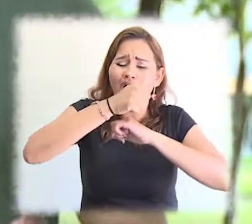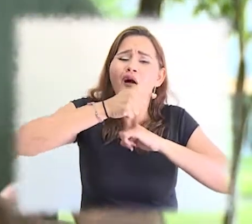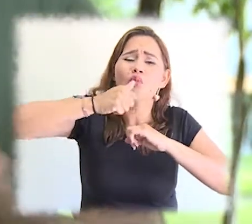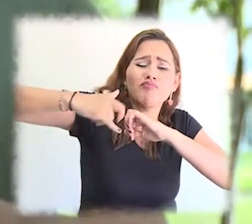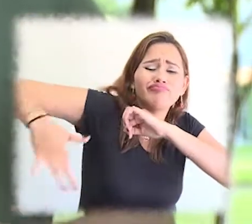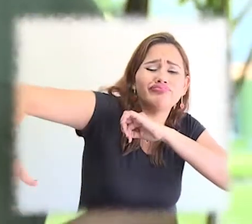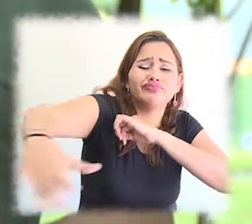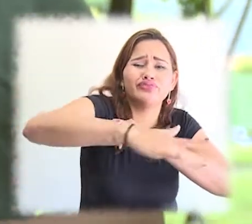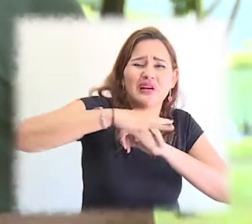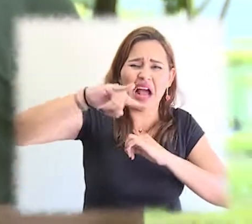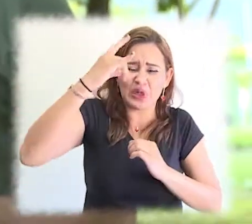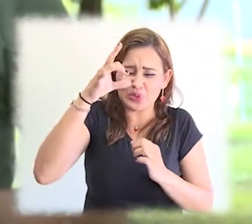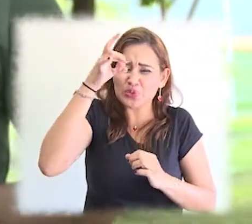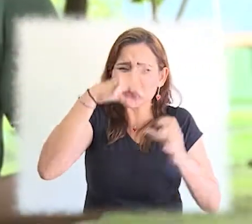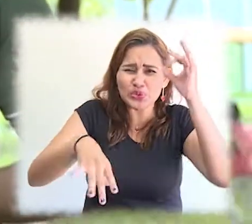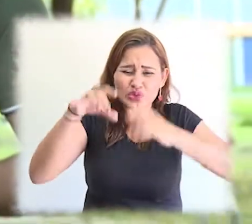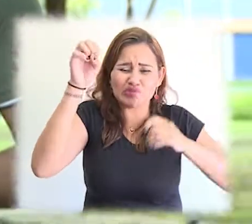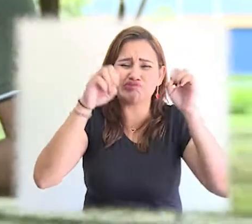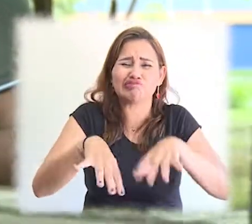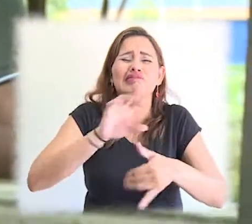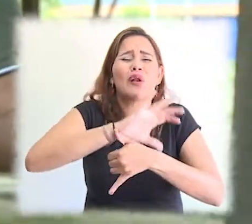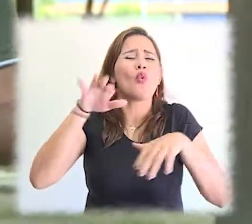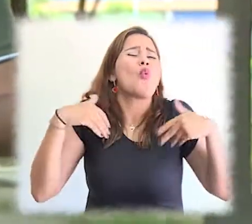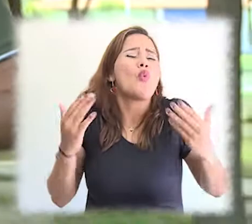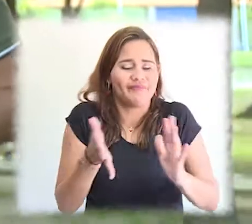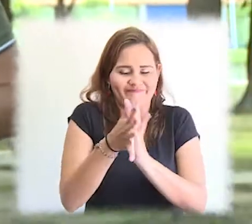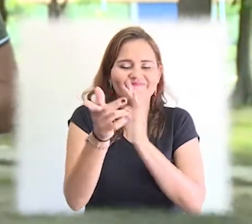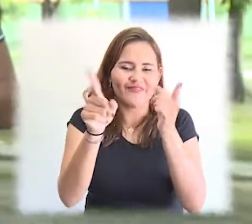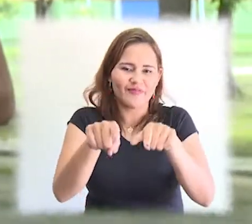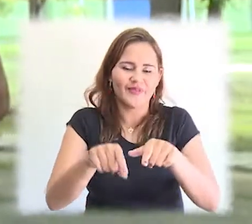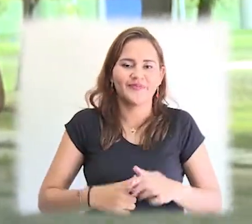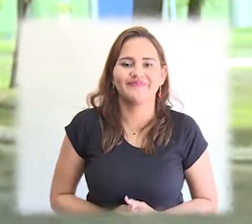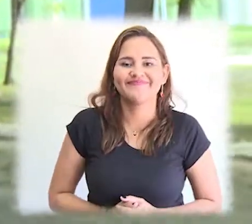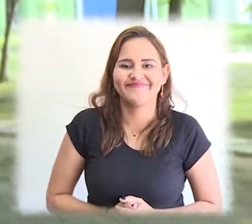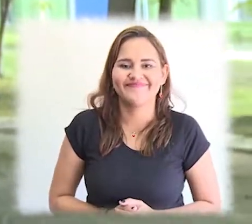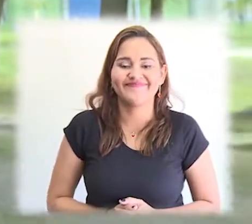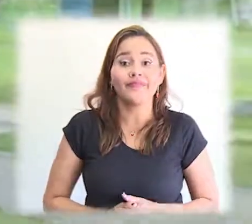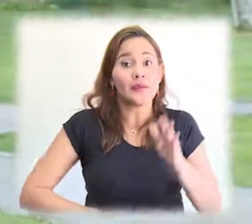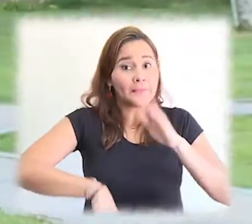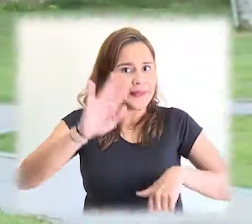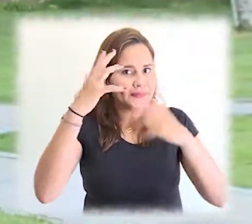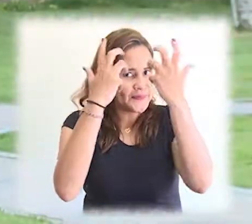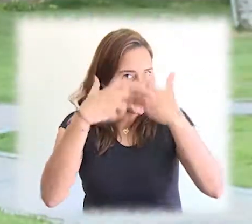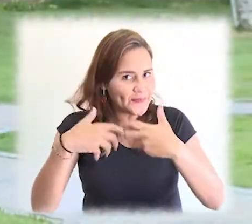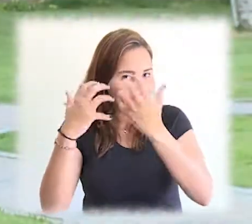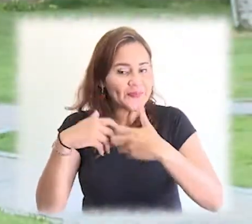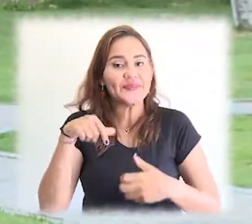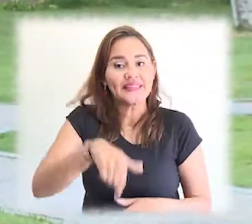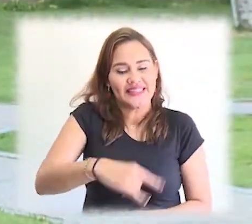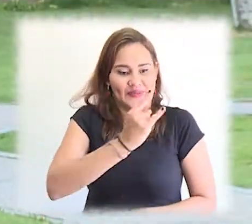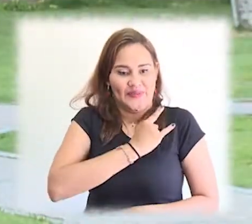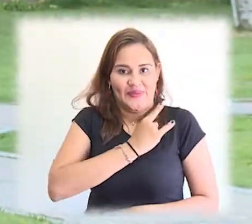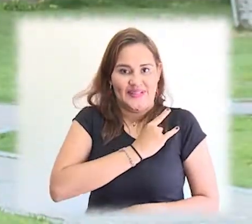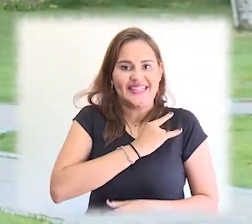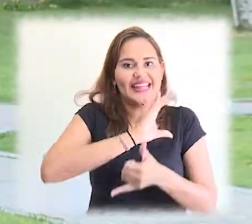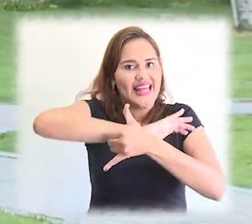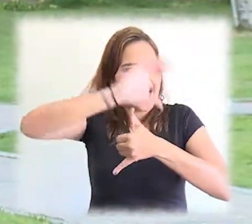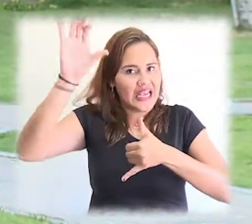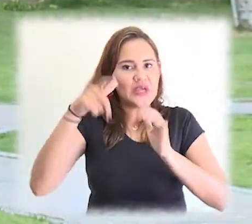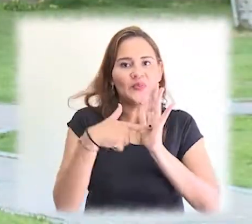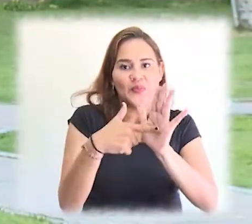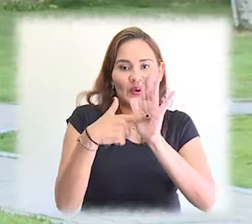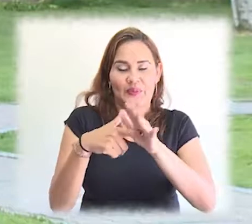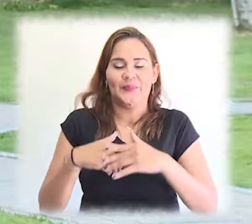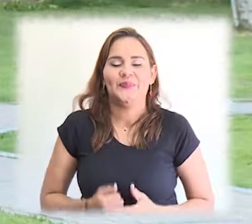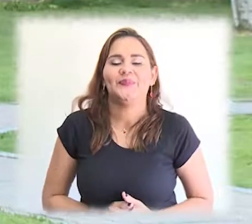El emprendimiento en las universidades del Caribe fue tema central de Spin-Off 2019. Con este escenario de conocimientos e